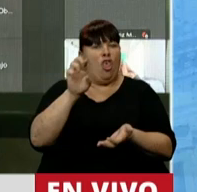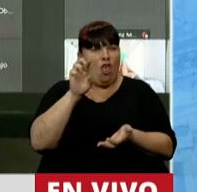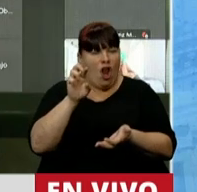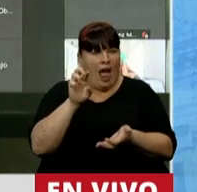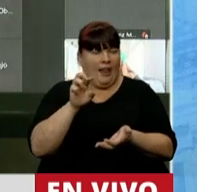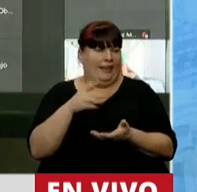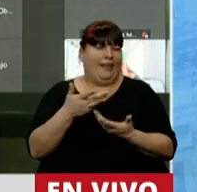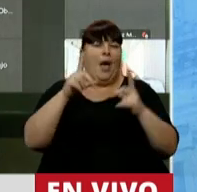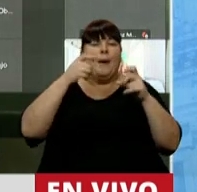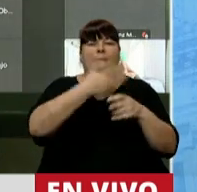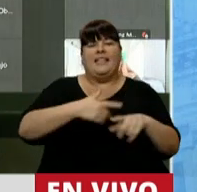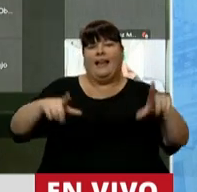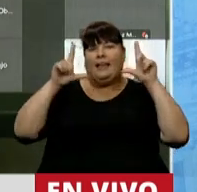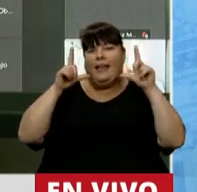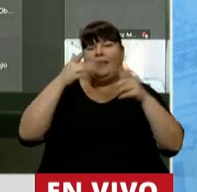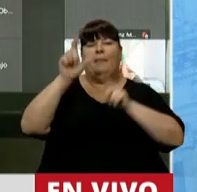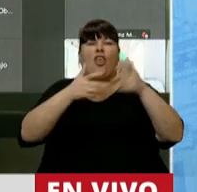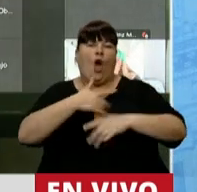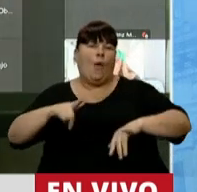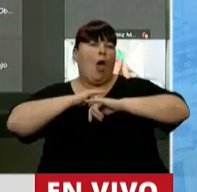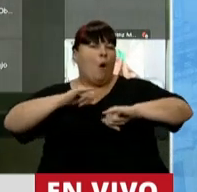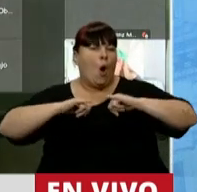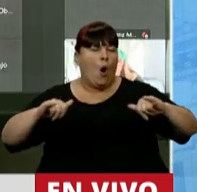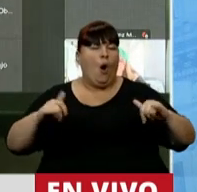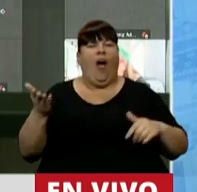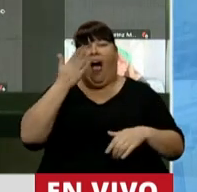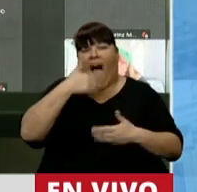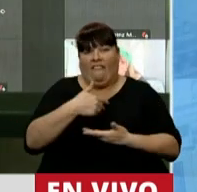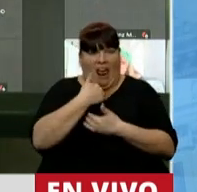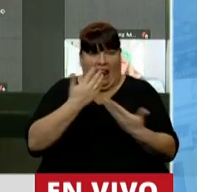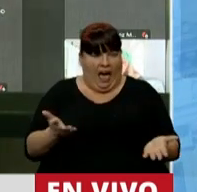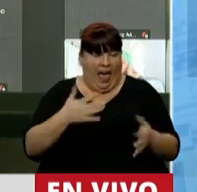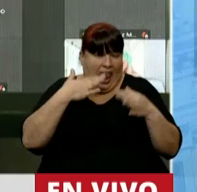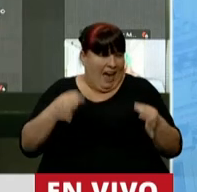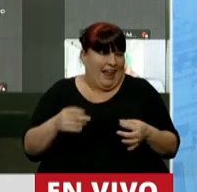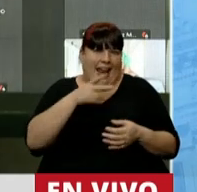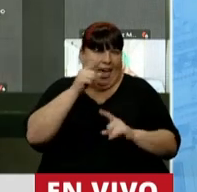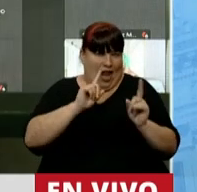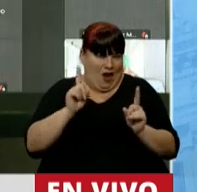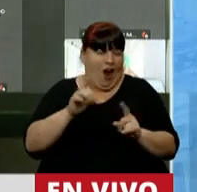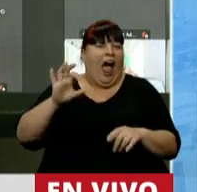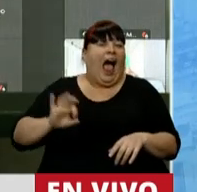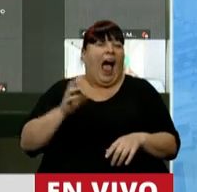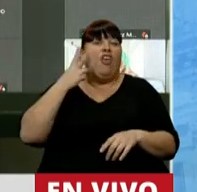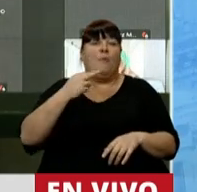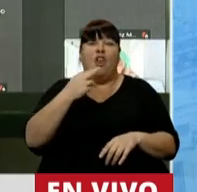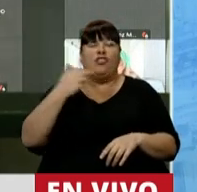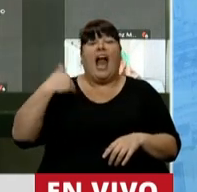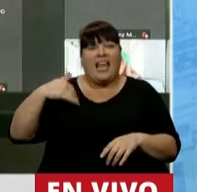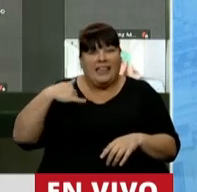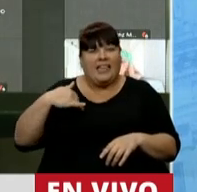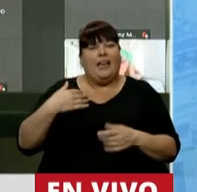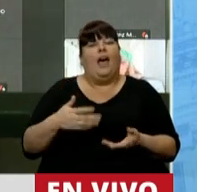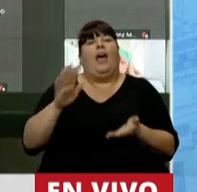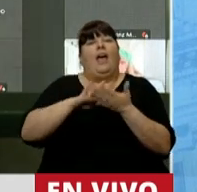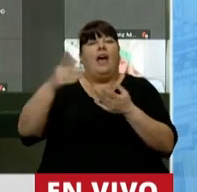dólares, fotos de presidentes, funcionarios, anuncios, y todo terminó en la nada, mejor dicho, no en la nada. En el año 2011, Argentina tuvo